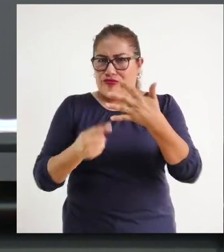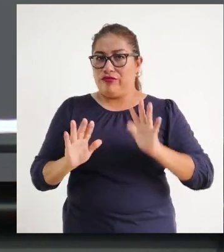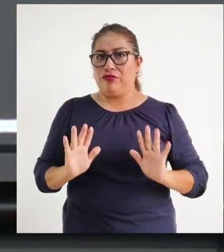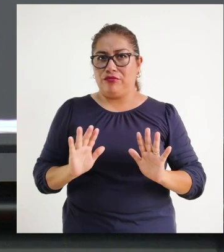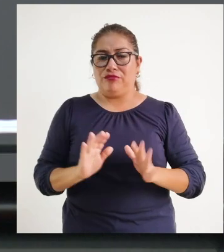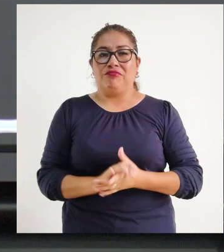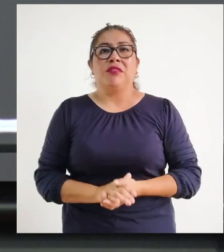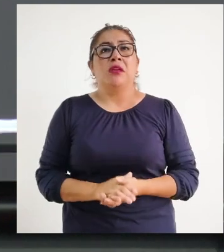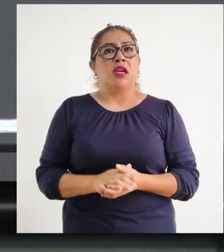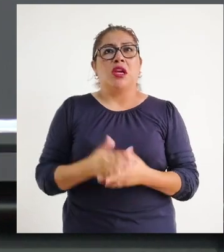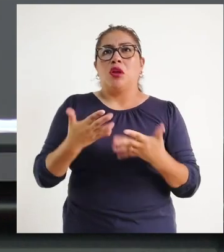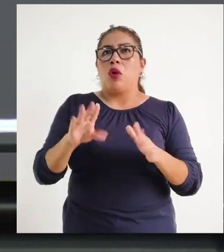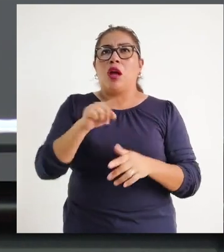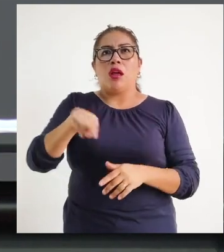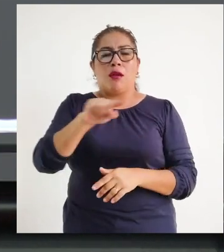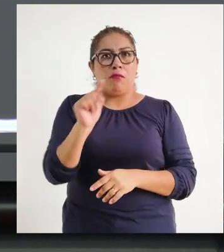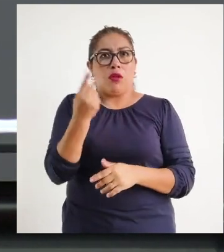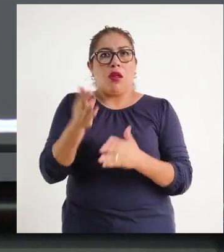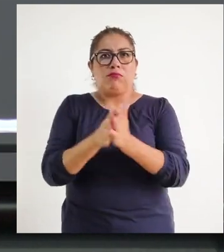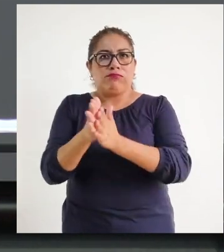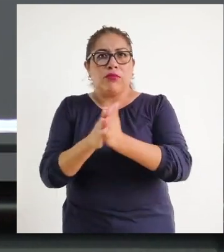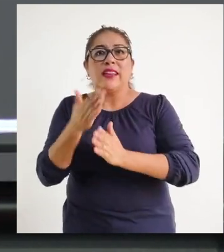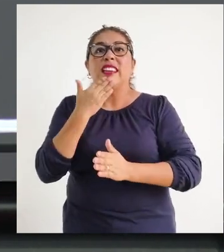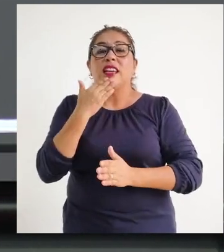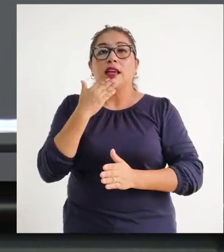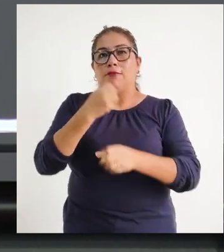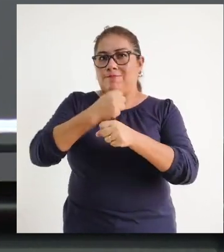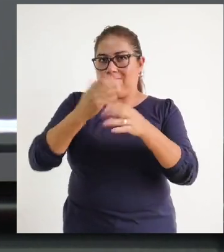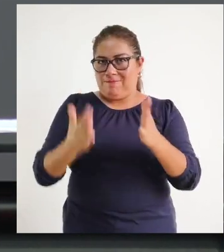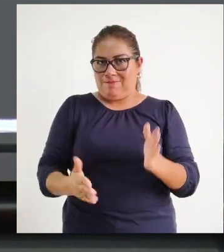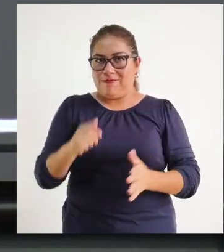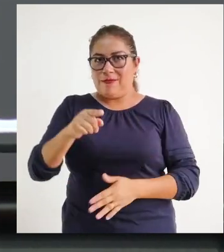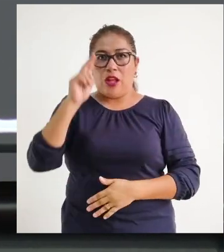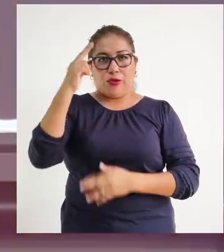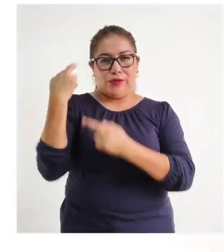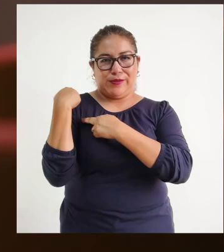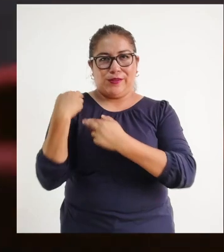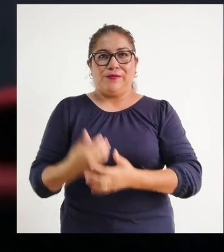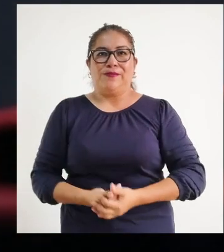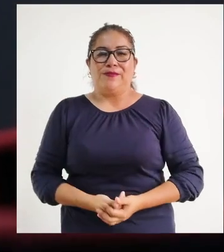que estén en primer orden los operadores y operadoras de la educación.